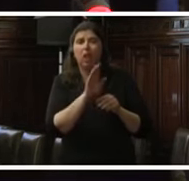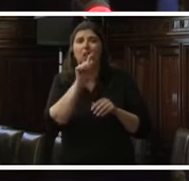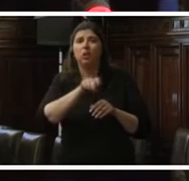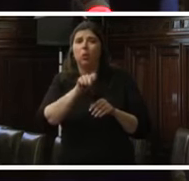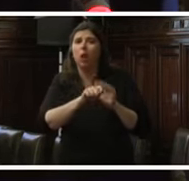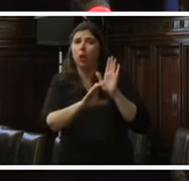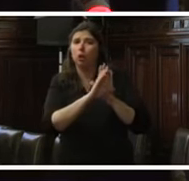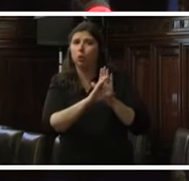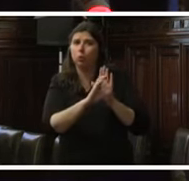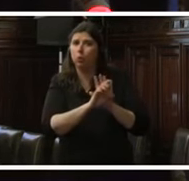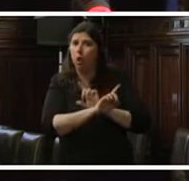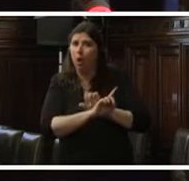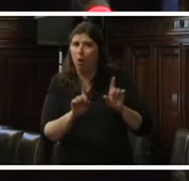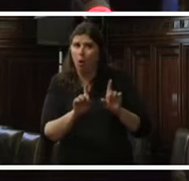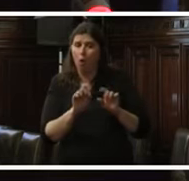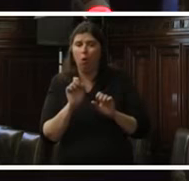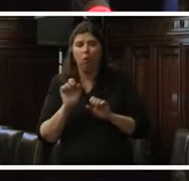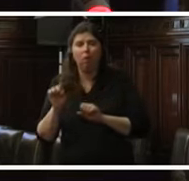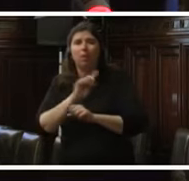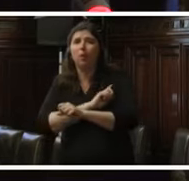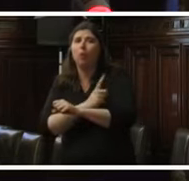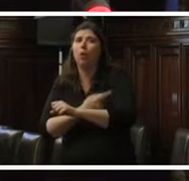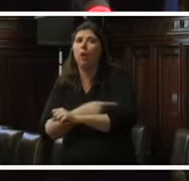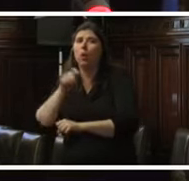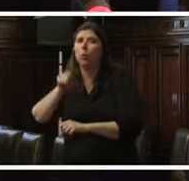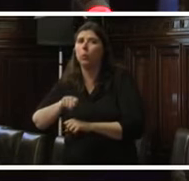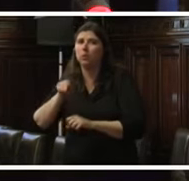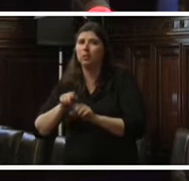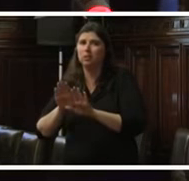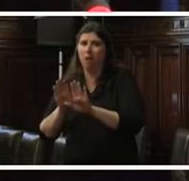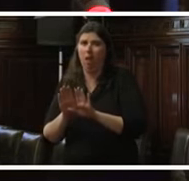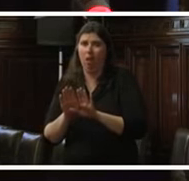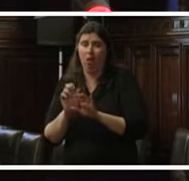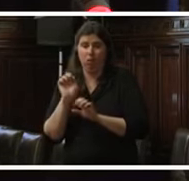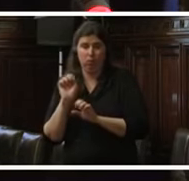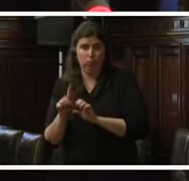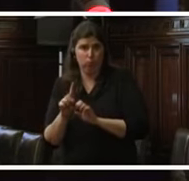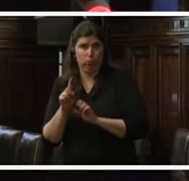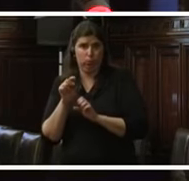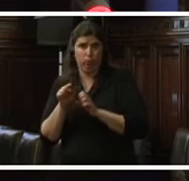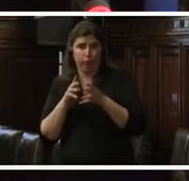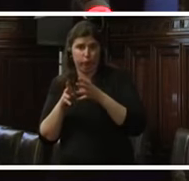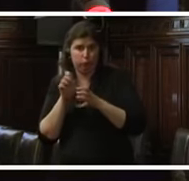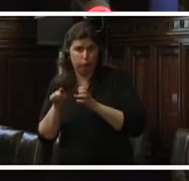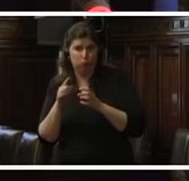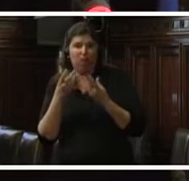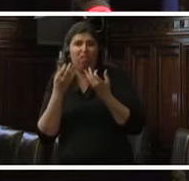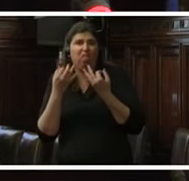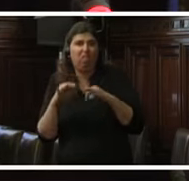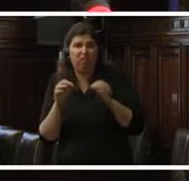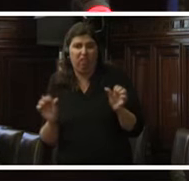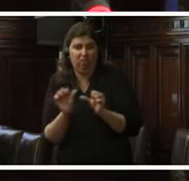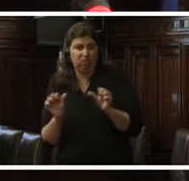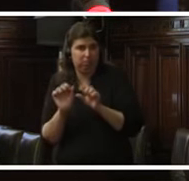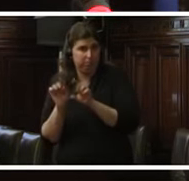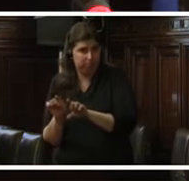que es una atribución del Poder Judicial, en el marco de sus atribuciones como justicia ordinaria. De tal manera que